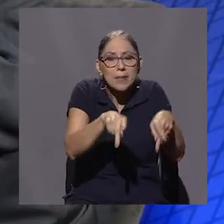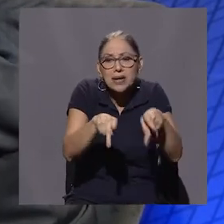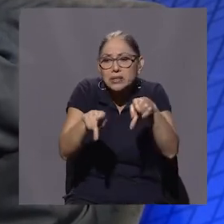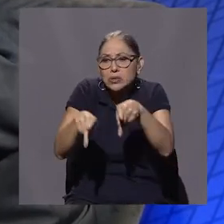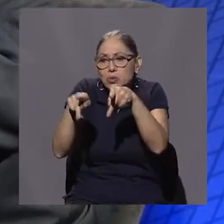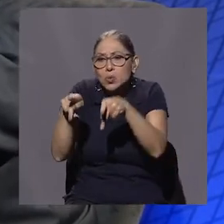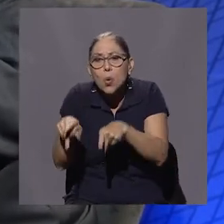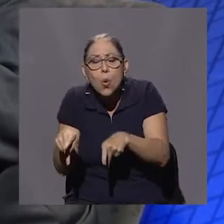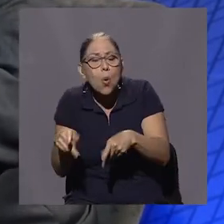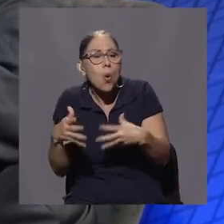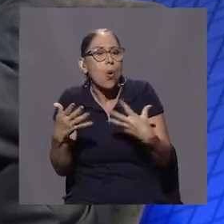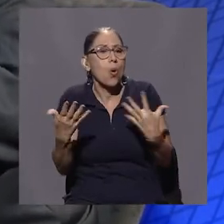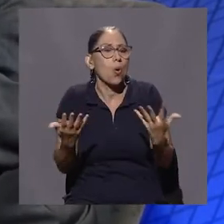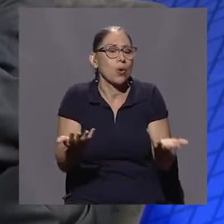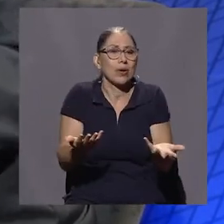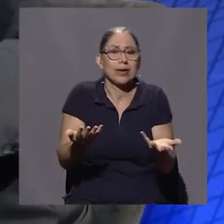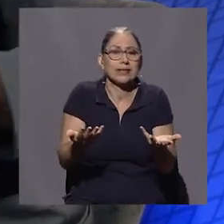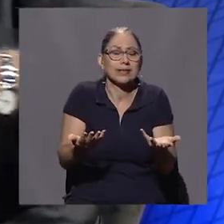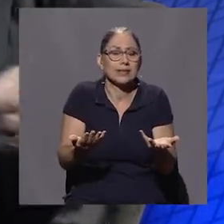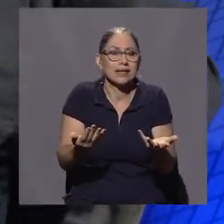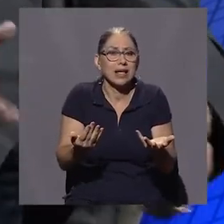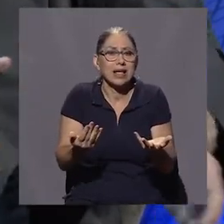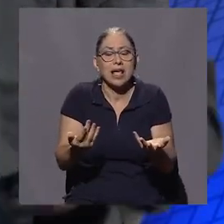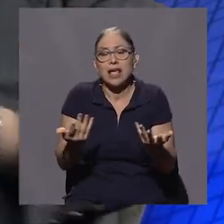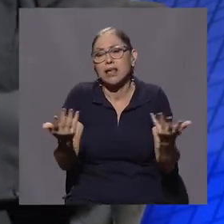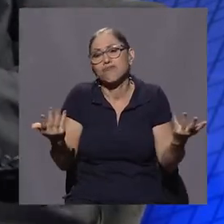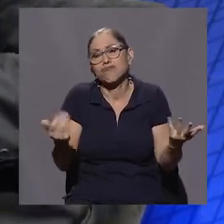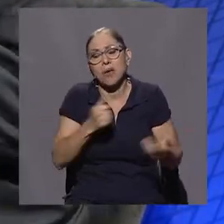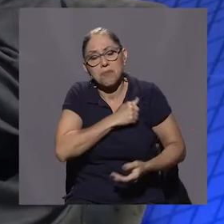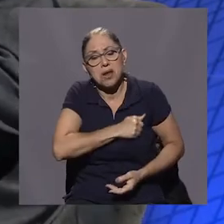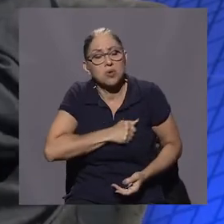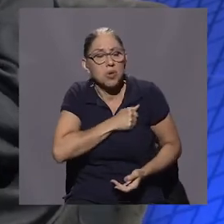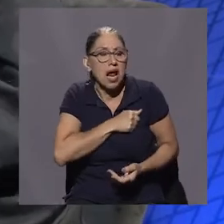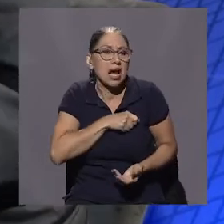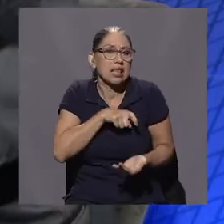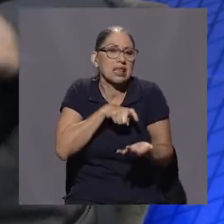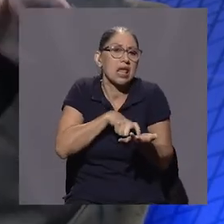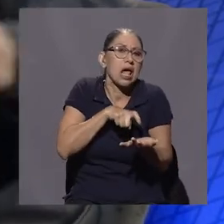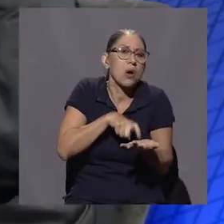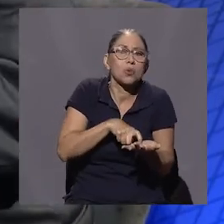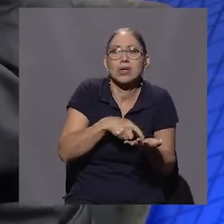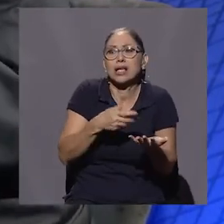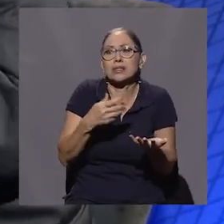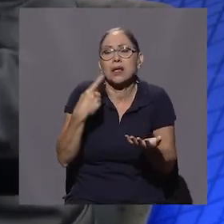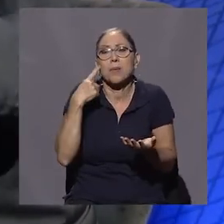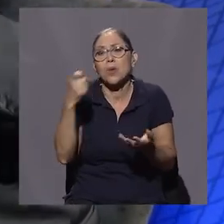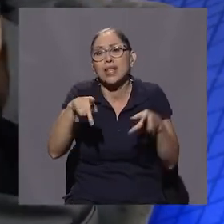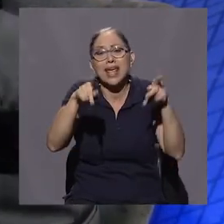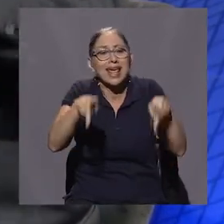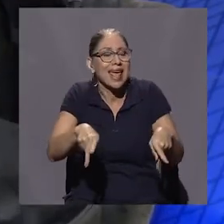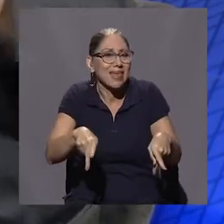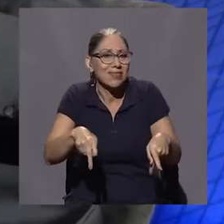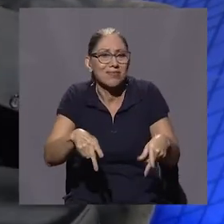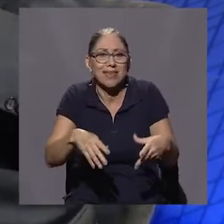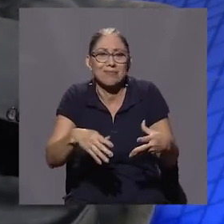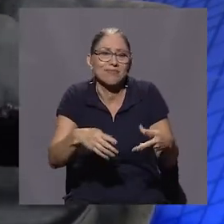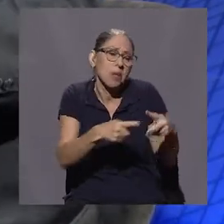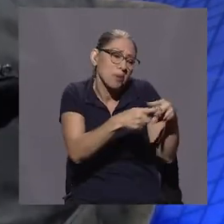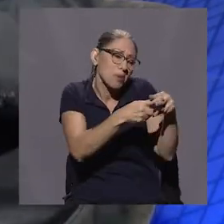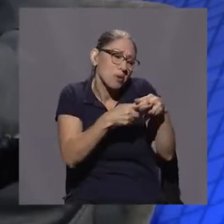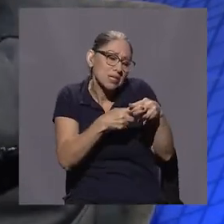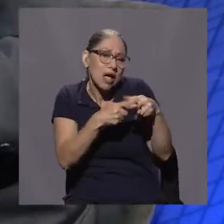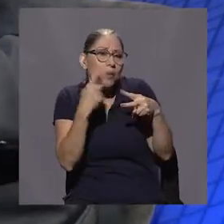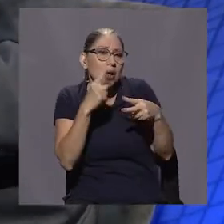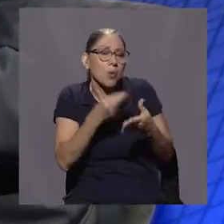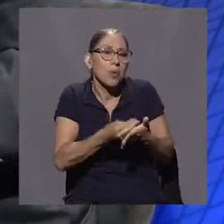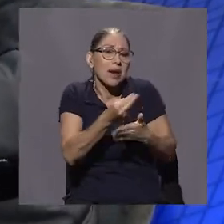como voluntario para poder, no sé, hacer el jardín de la casa y no pagó, y